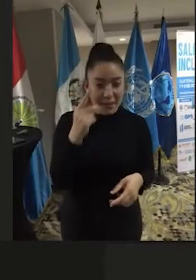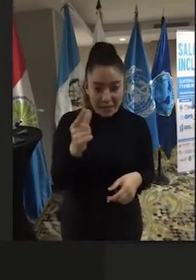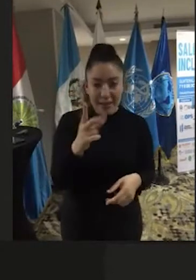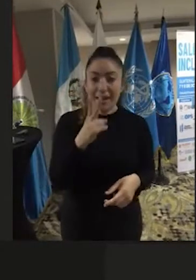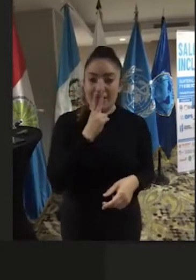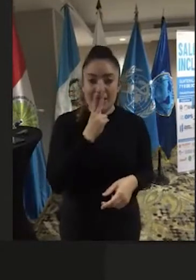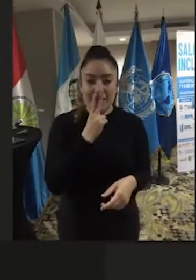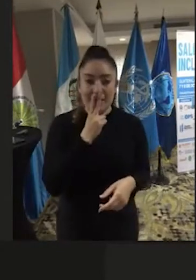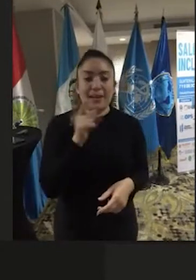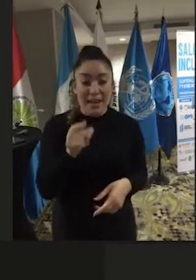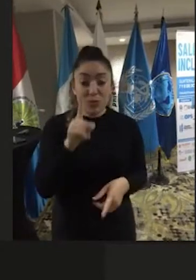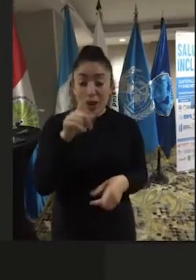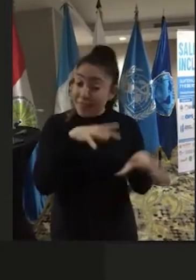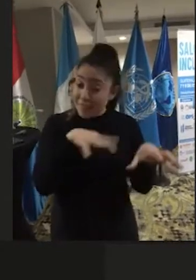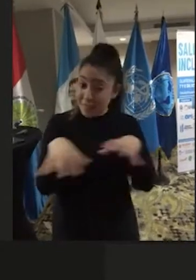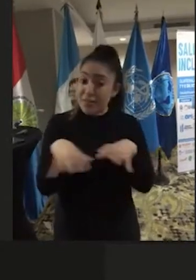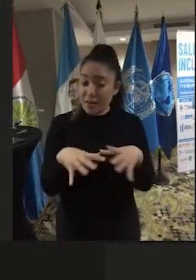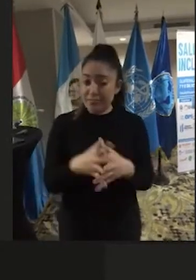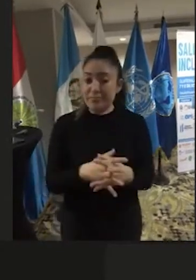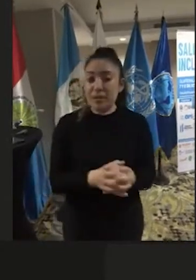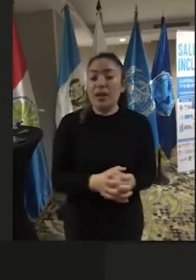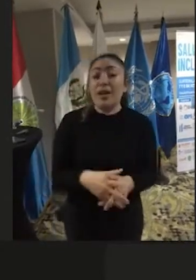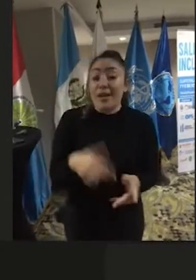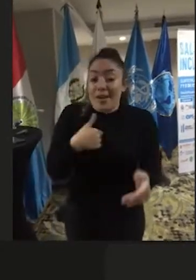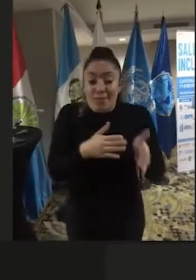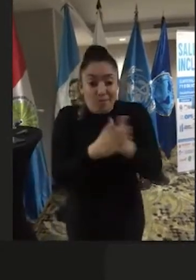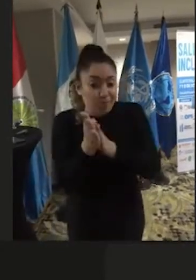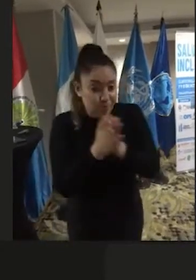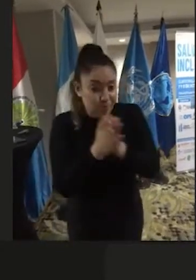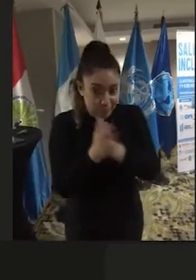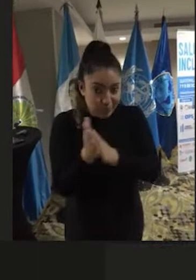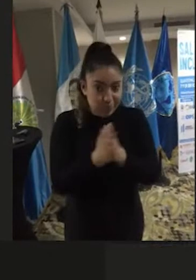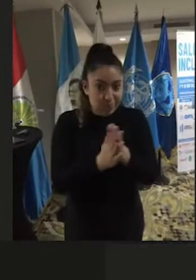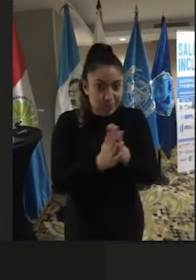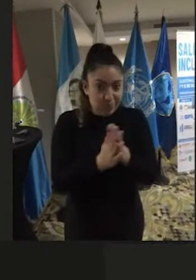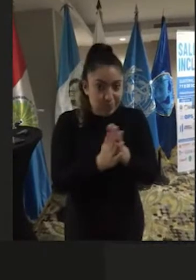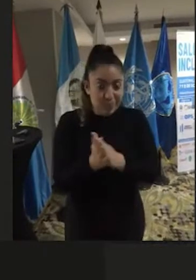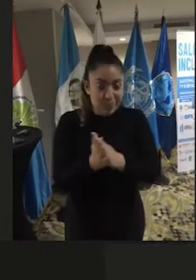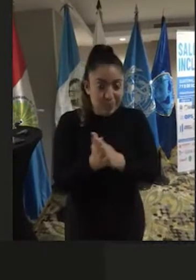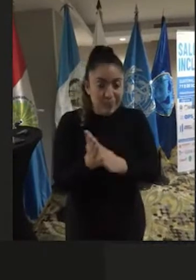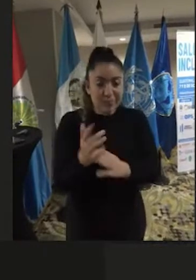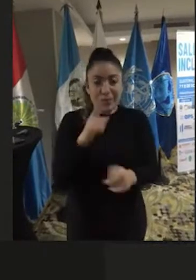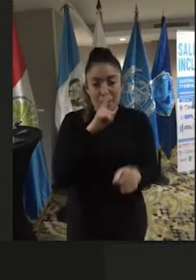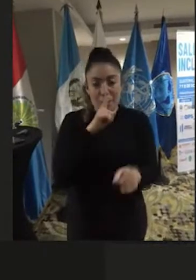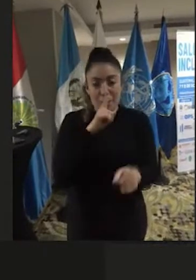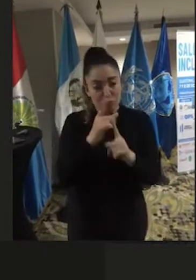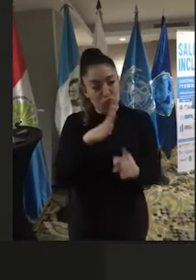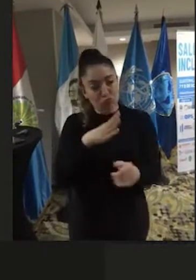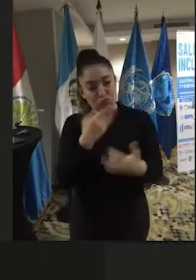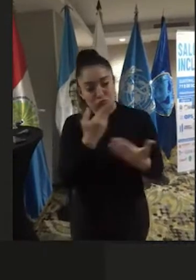Ese será un evento y aprovechando que está la licenciada Virginia Jersey en línea,